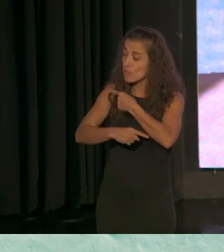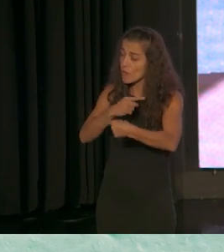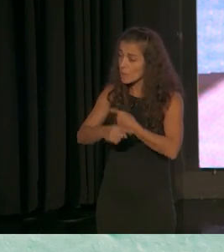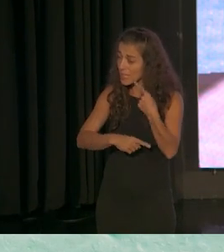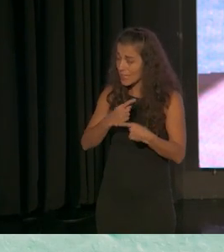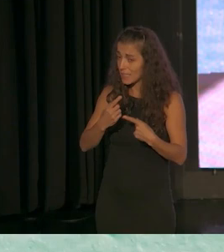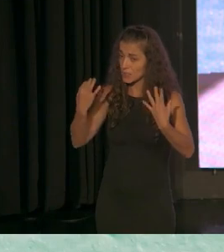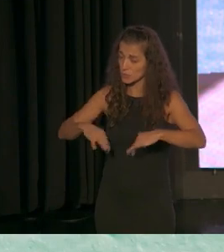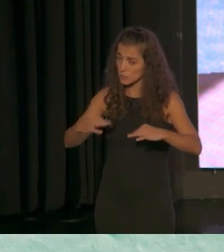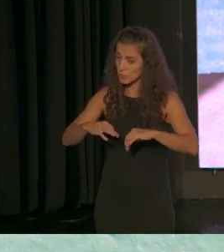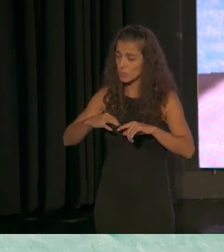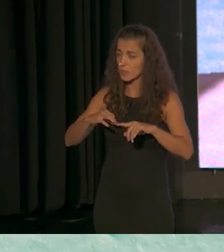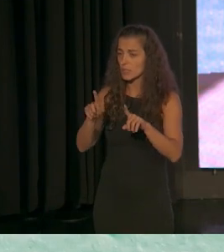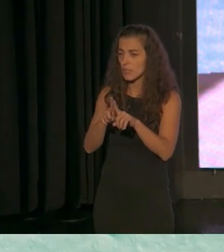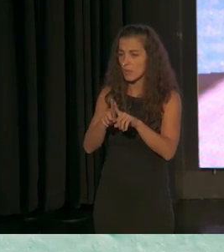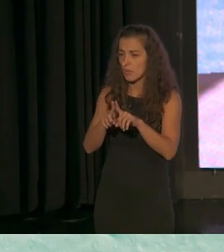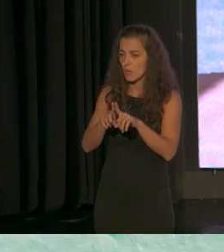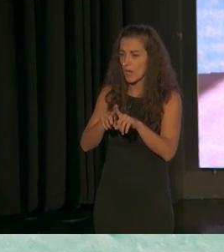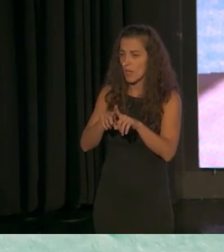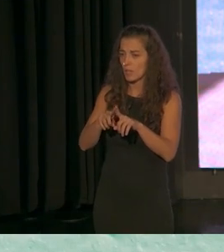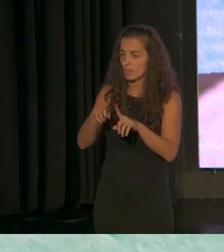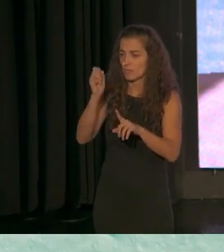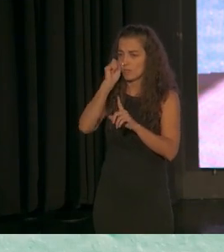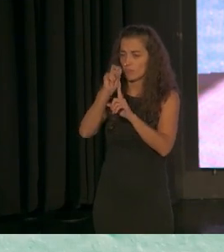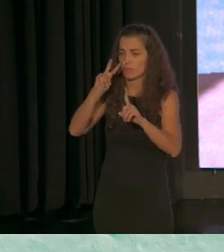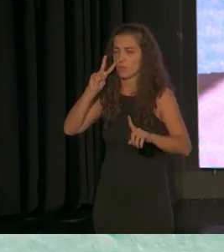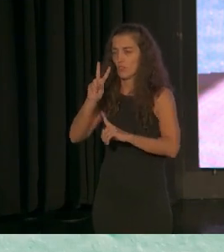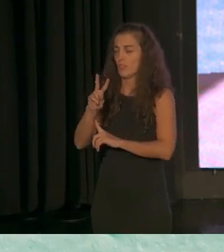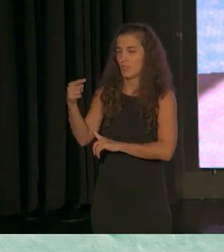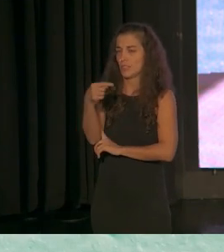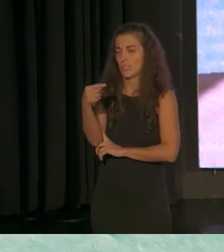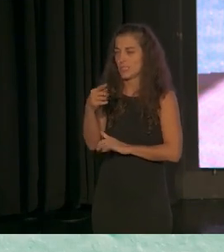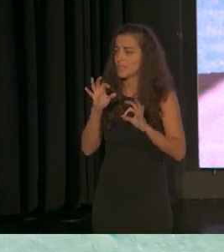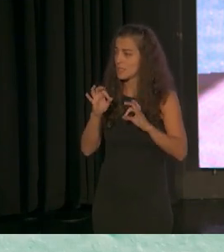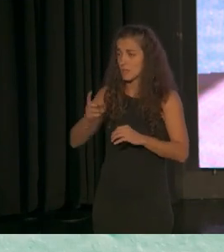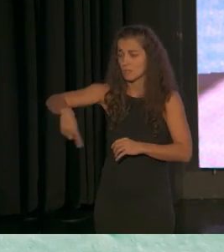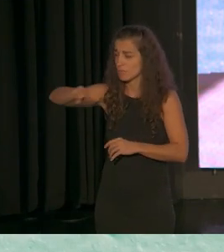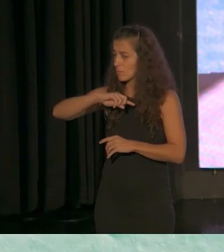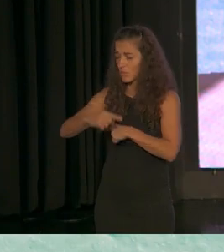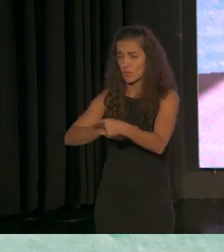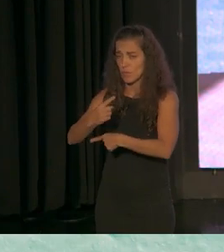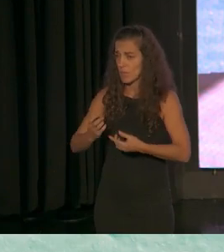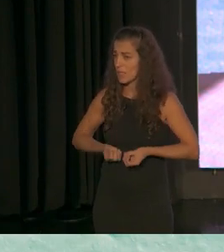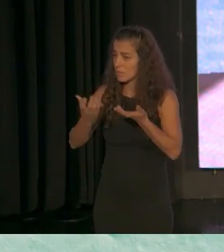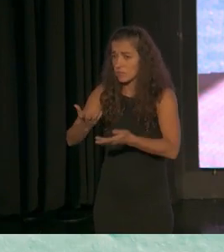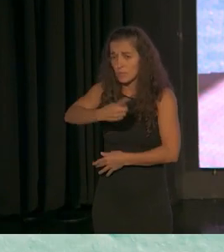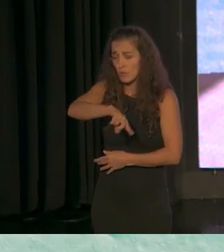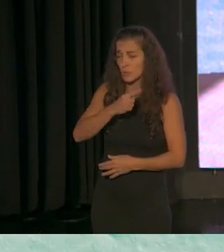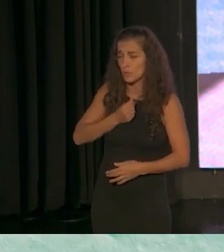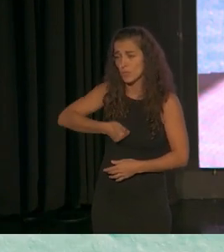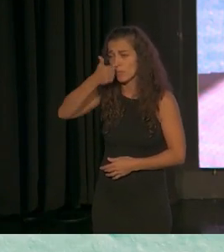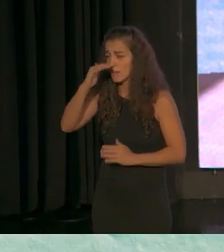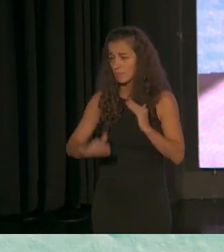críticas con los apoyos recibidos en el sistema educativo hay que decirlo así lo manifiestan así y nos guste más o nos guste menos